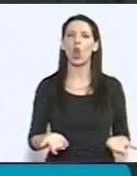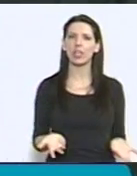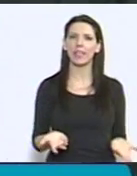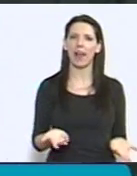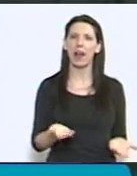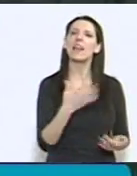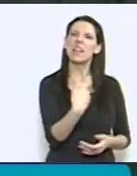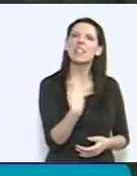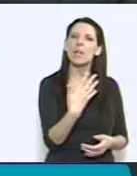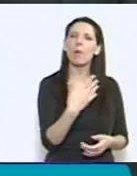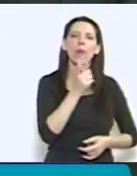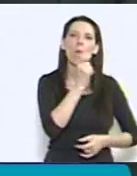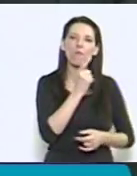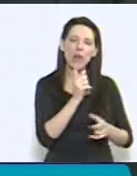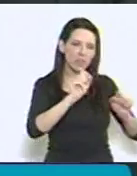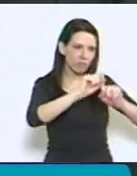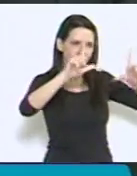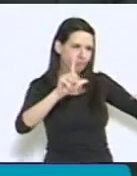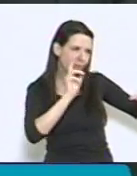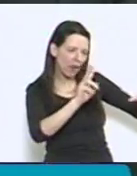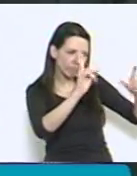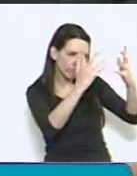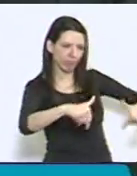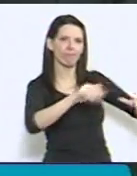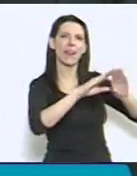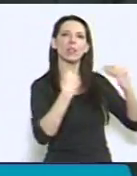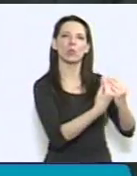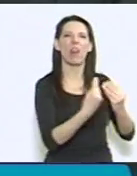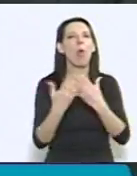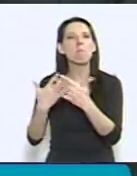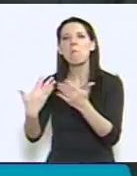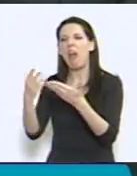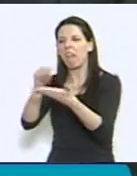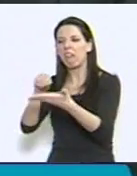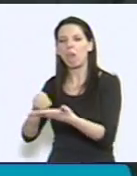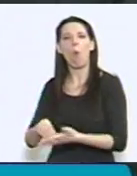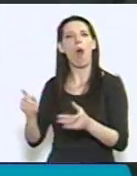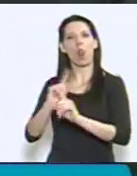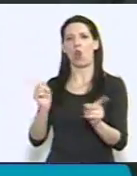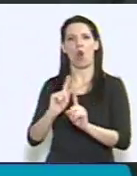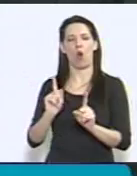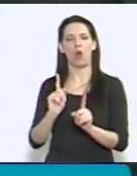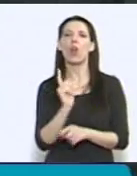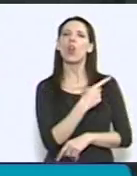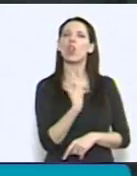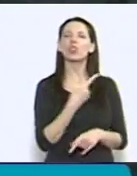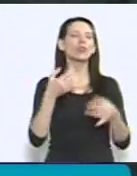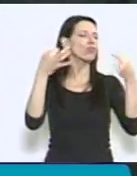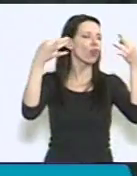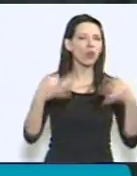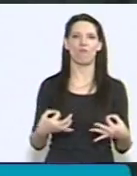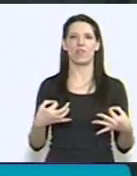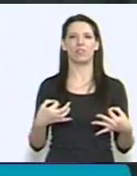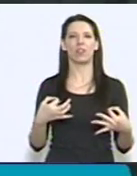y permitan actuar sobre los mismos. Creemos y estamos profundamente convencidos como